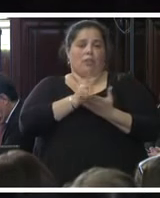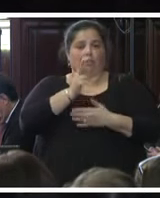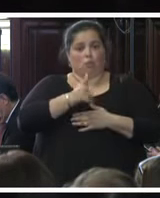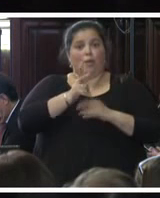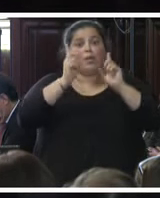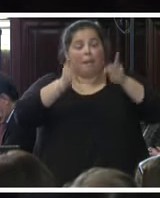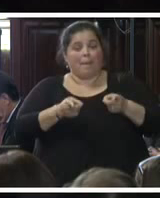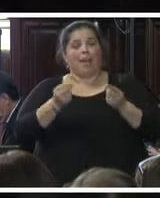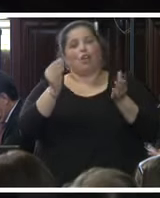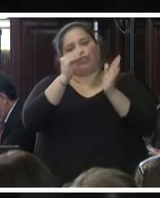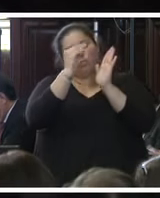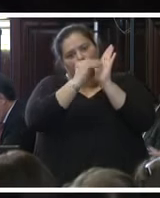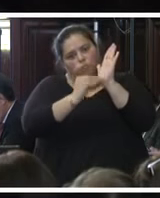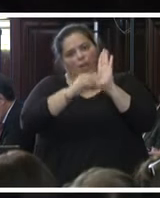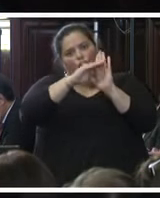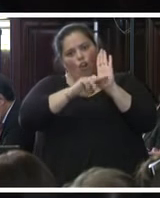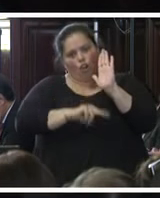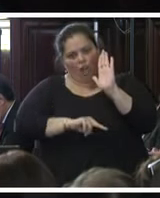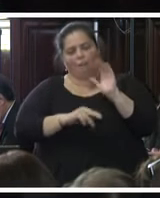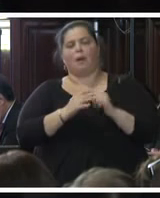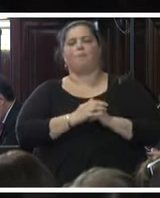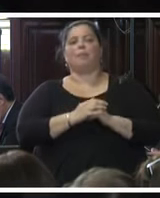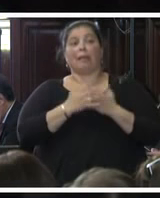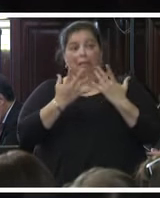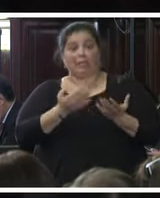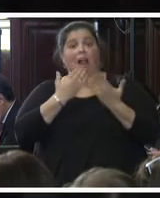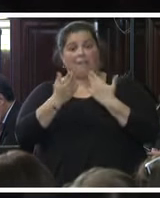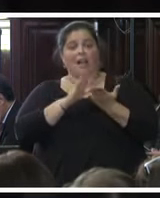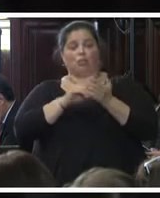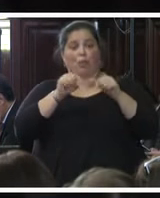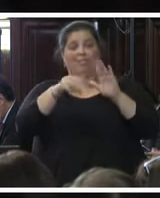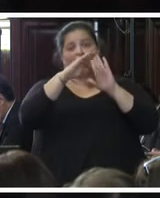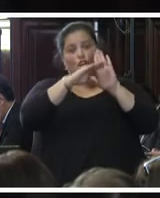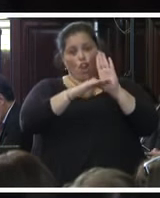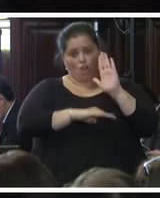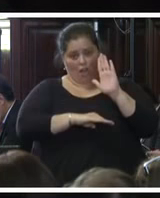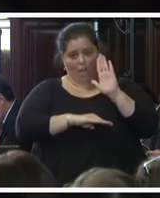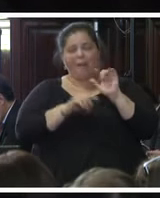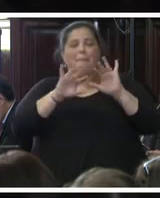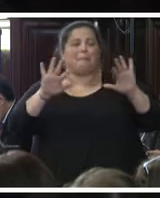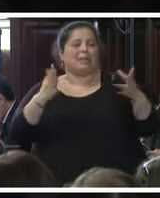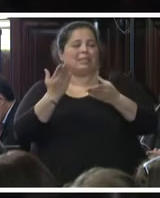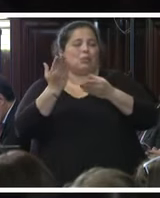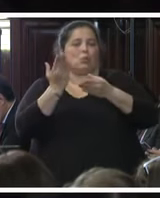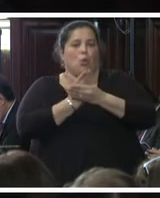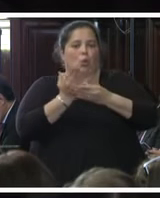sí quisiera mencionar a ese respecto el cronograma, que pareciera esto un documento